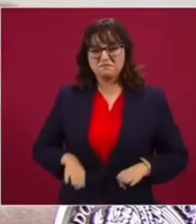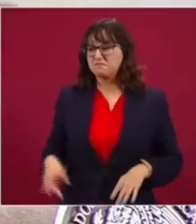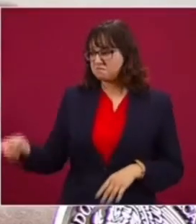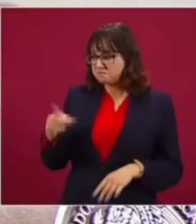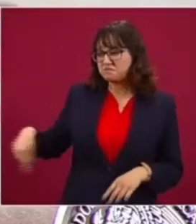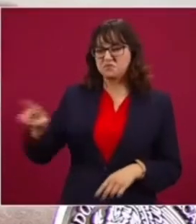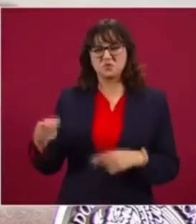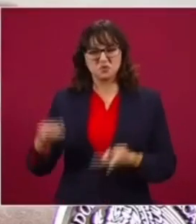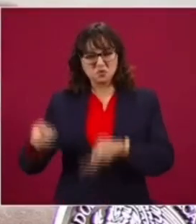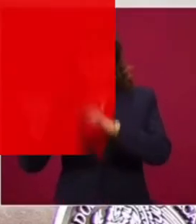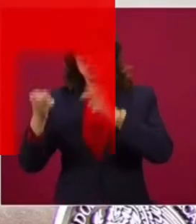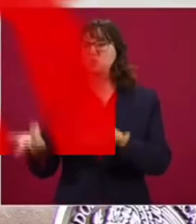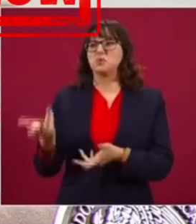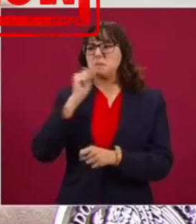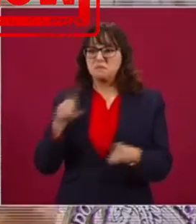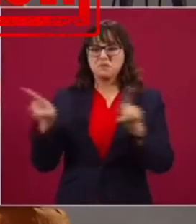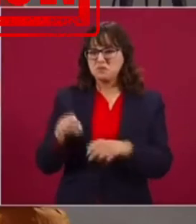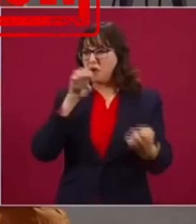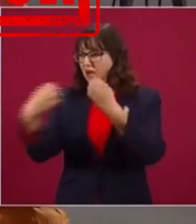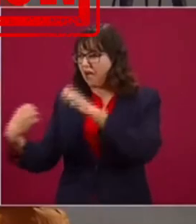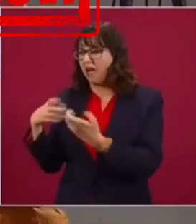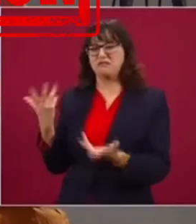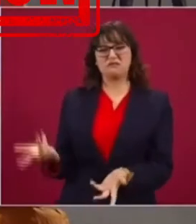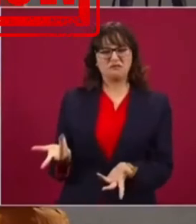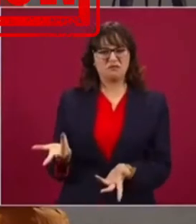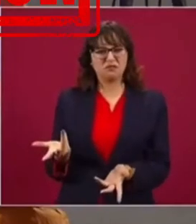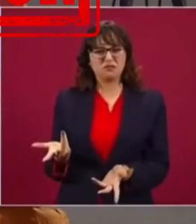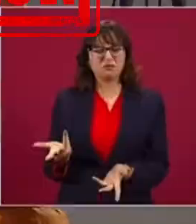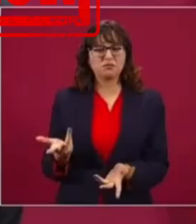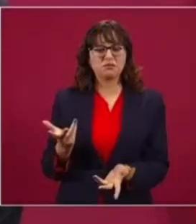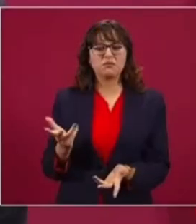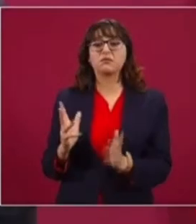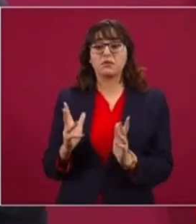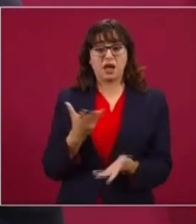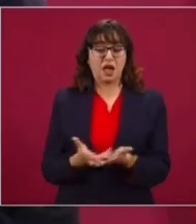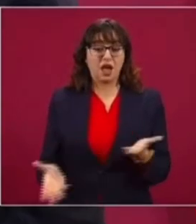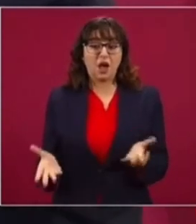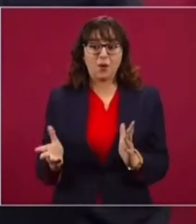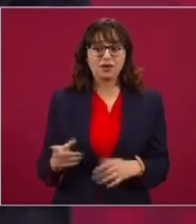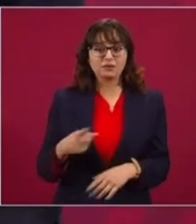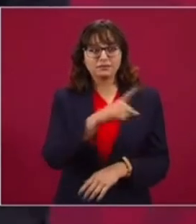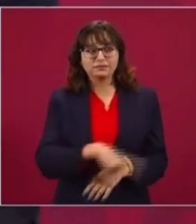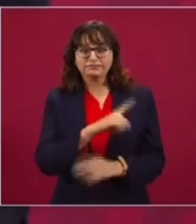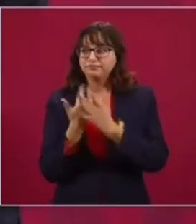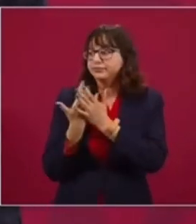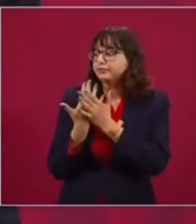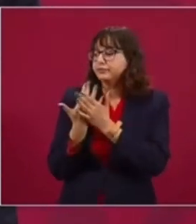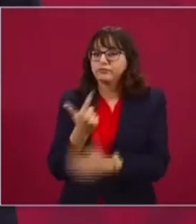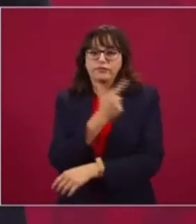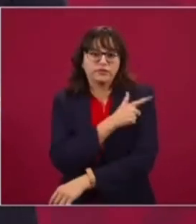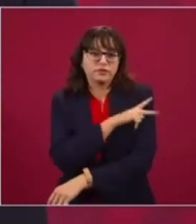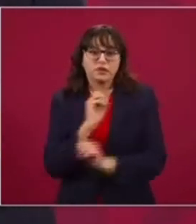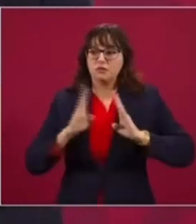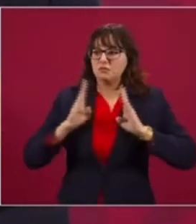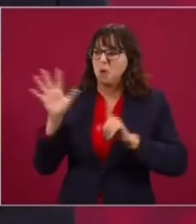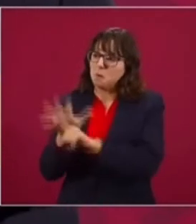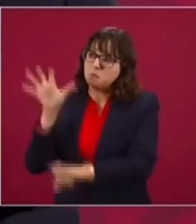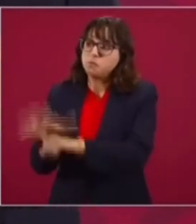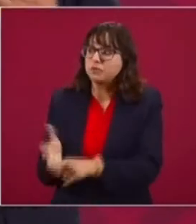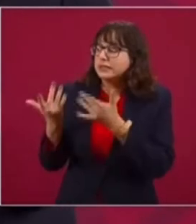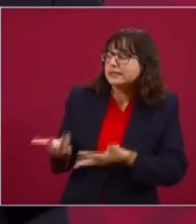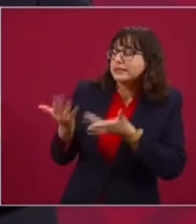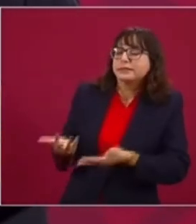lampa, de periodismo, entonces quisieran que se reprimiera a gente, porque además el